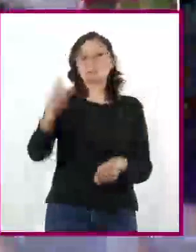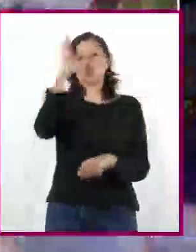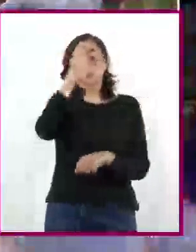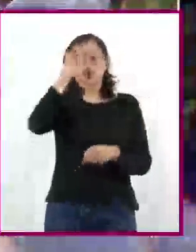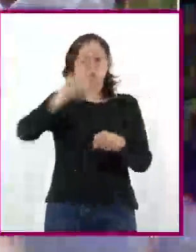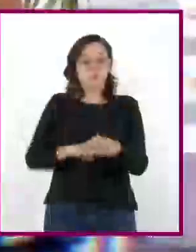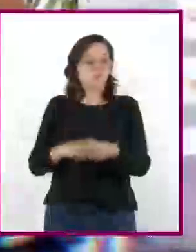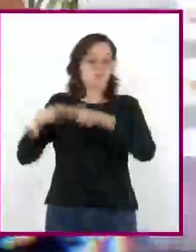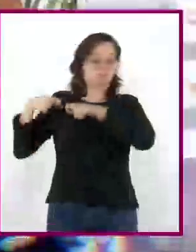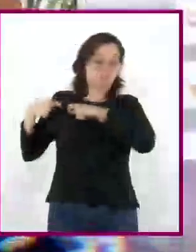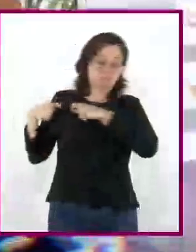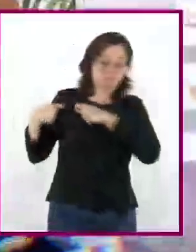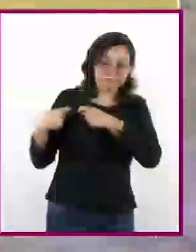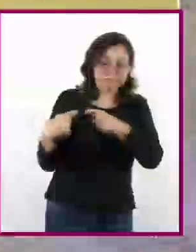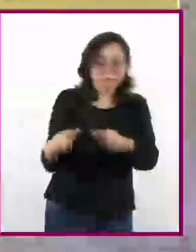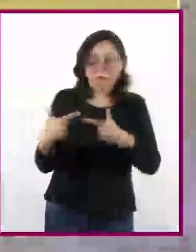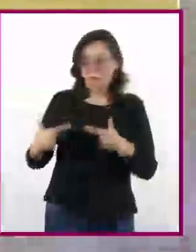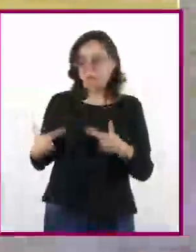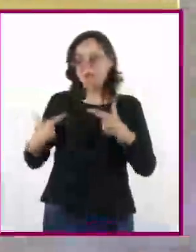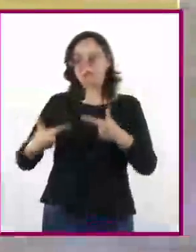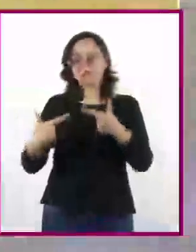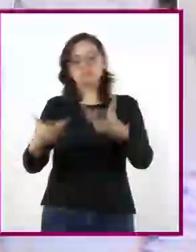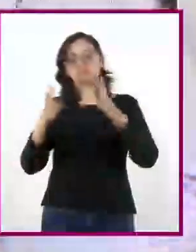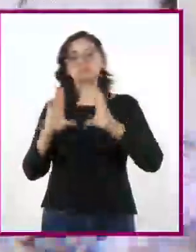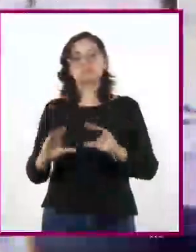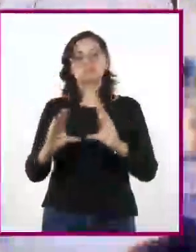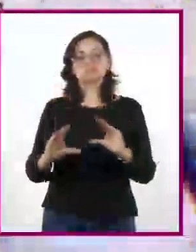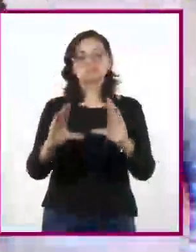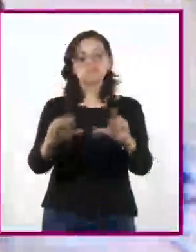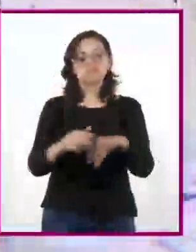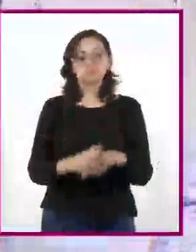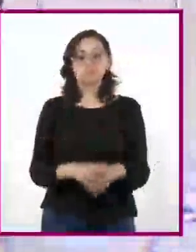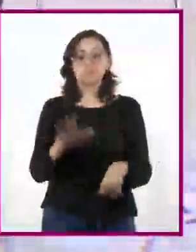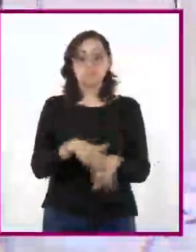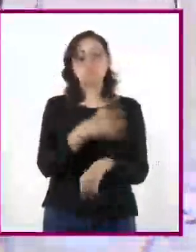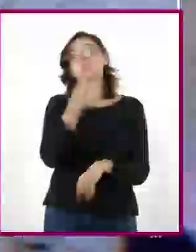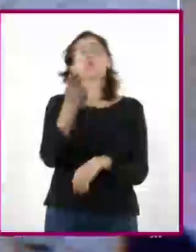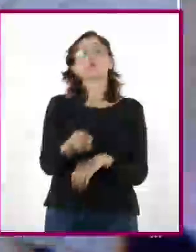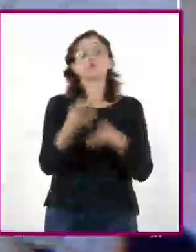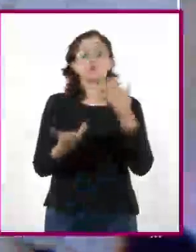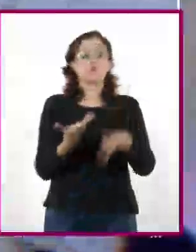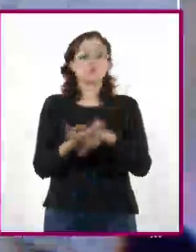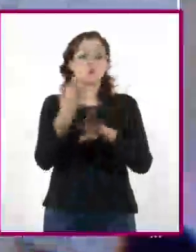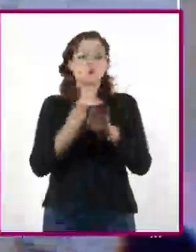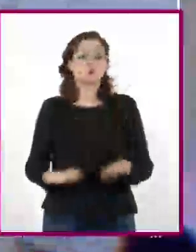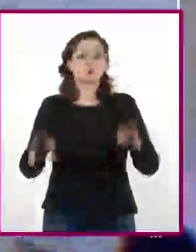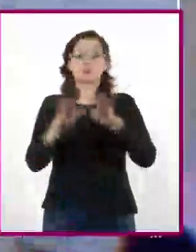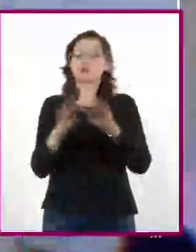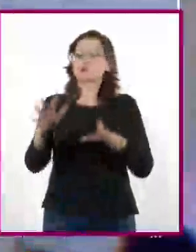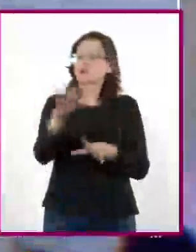culturales de sus comunidades a las siguientes generaciones. Por lo tanto, es necesario construir sociedades incluyentes,